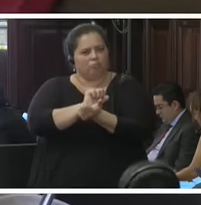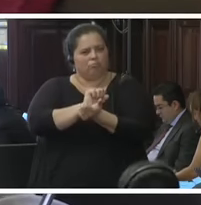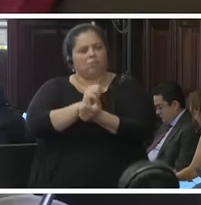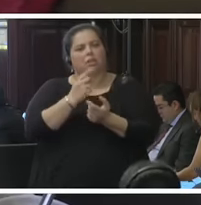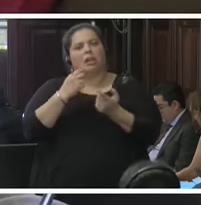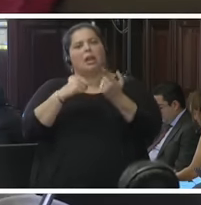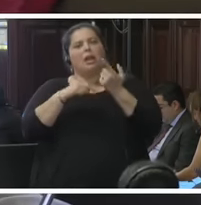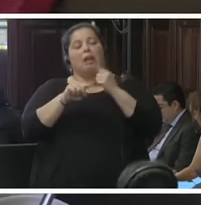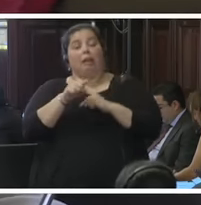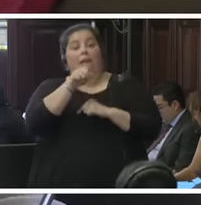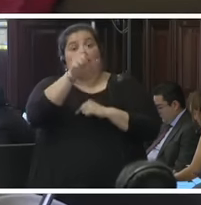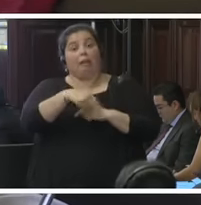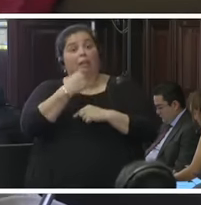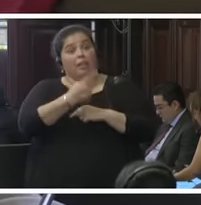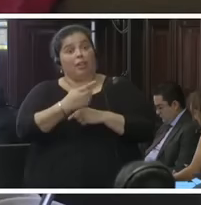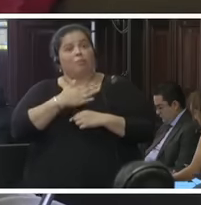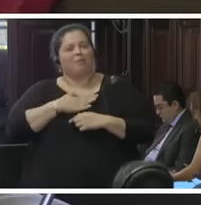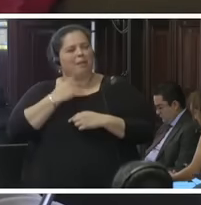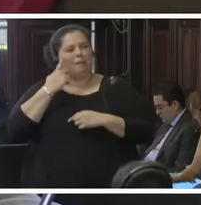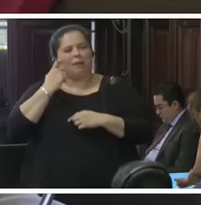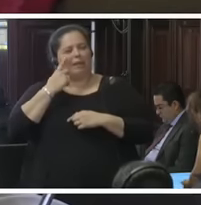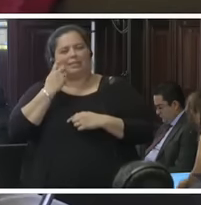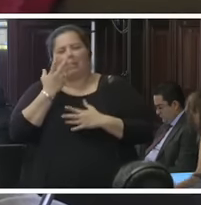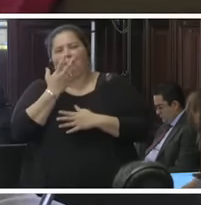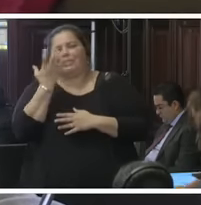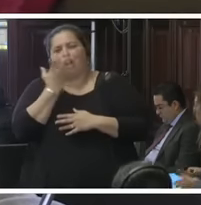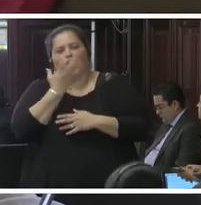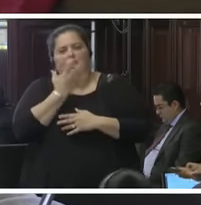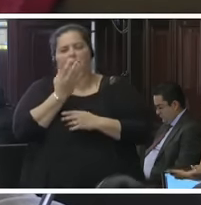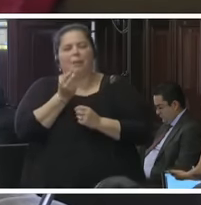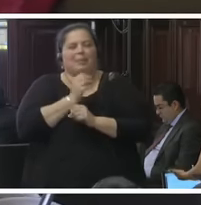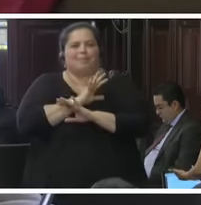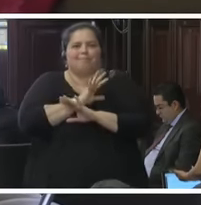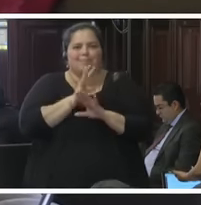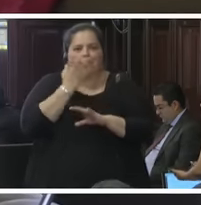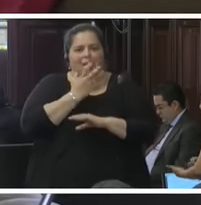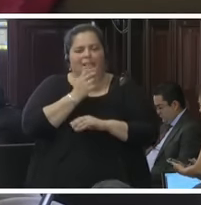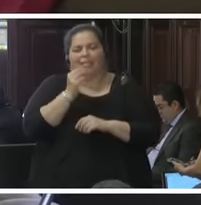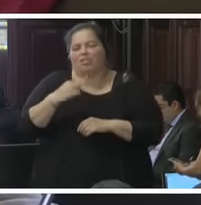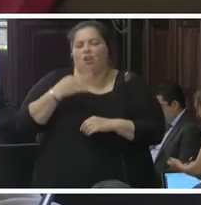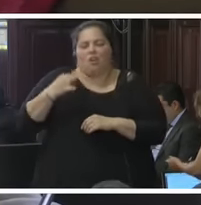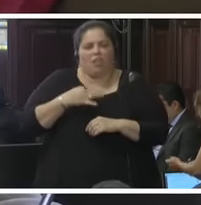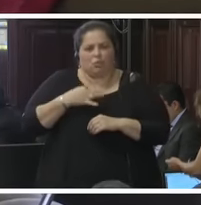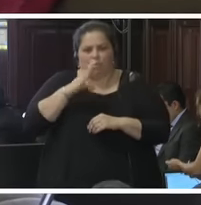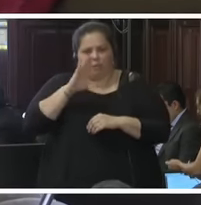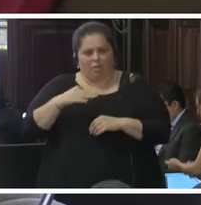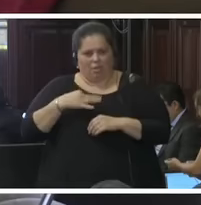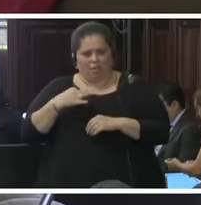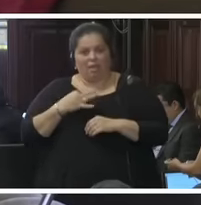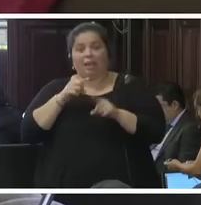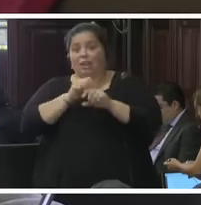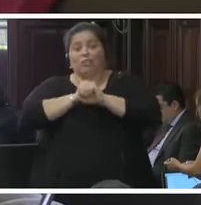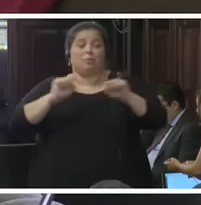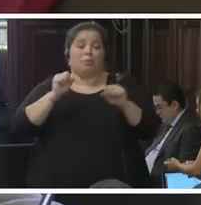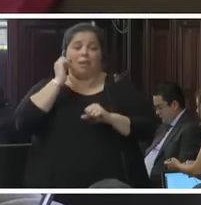la experiencia más horrible, más terrible que había tenido en toda su vida y que no se